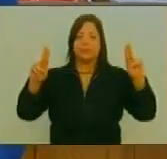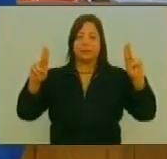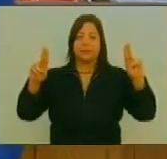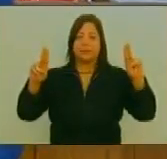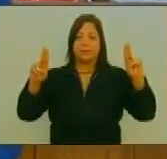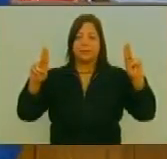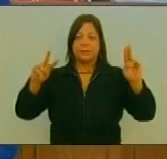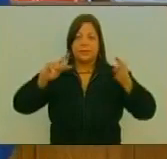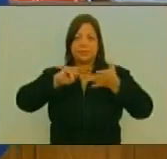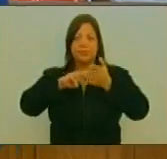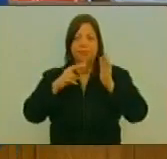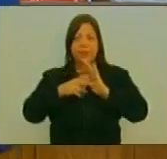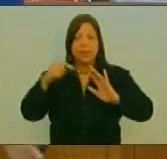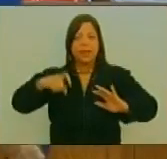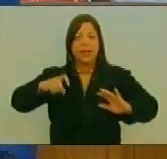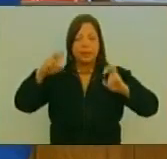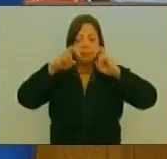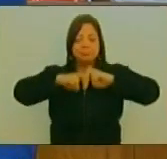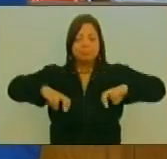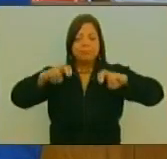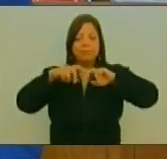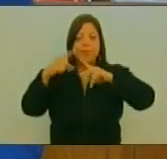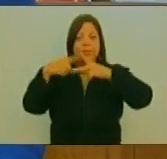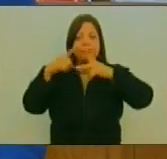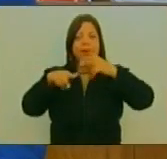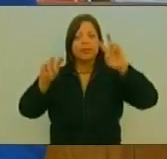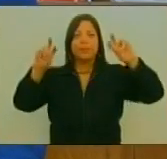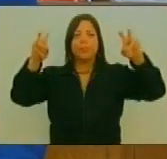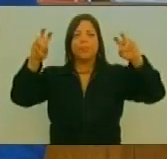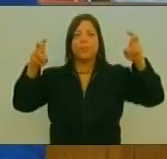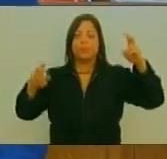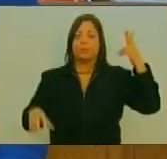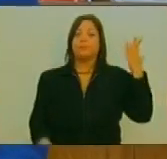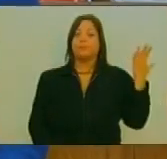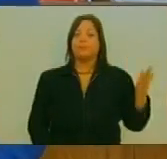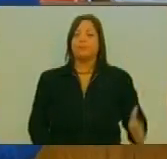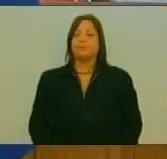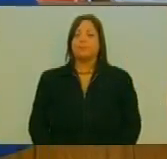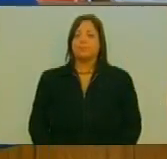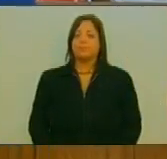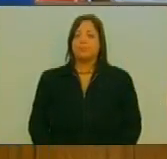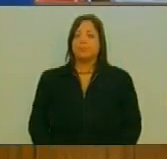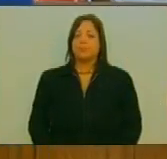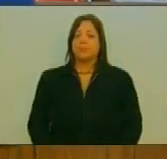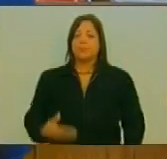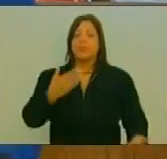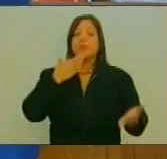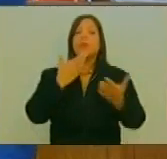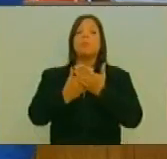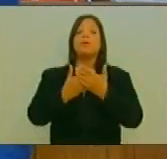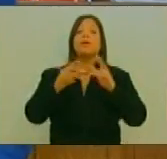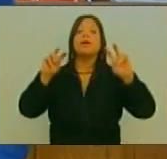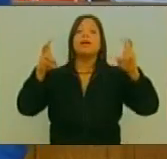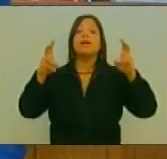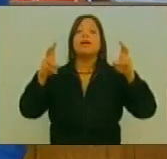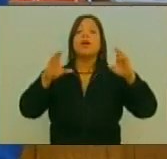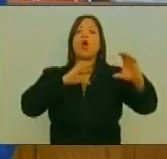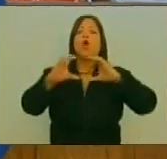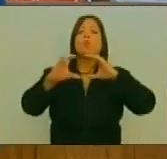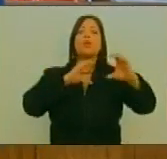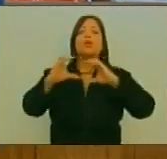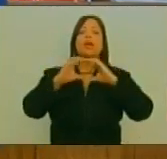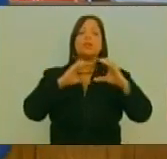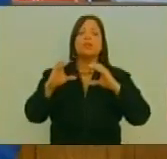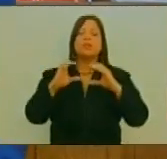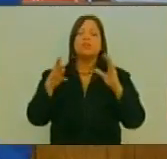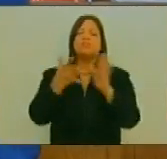ubica En la necesidad De analizar Distintos aspectos En este caso He pedido la palabra Para referirme Al tema De los medios De comunicación